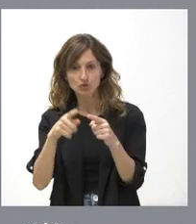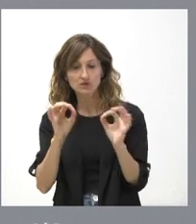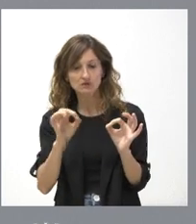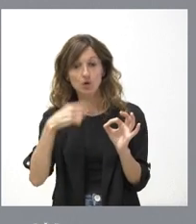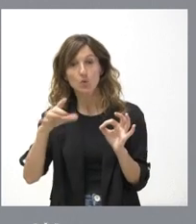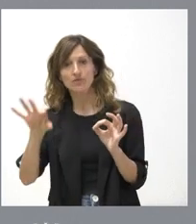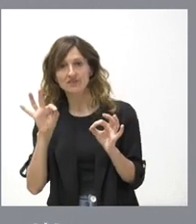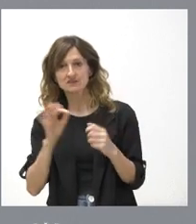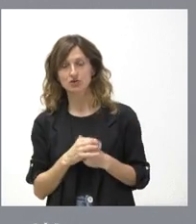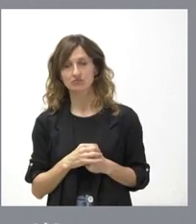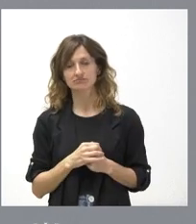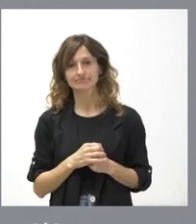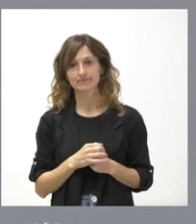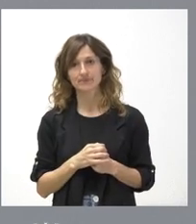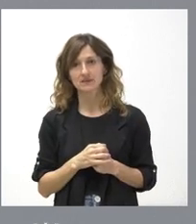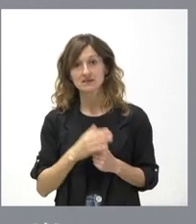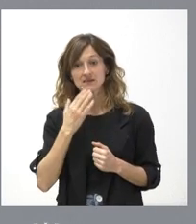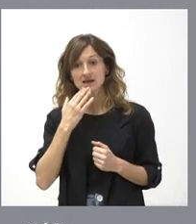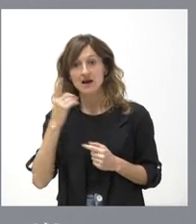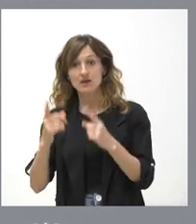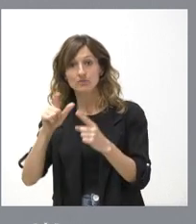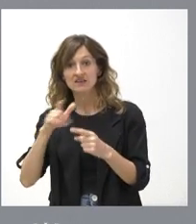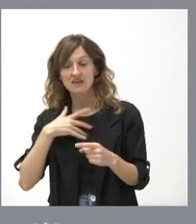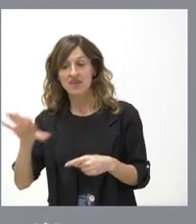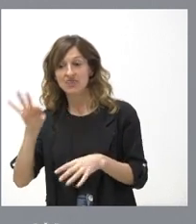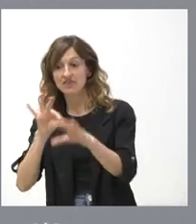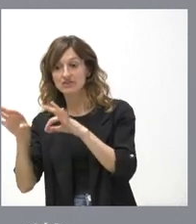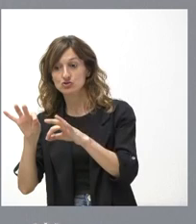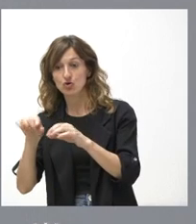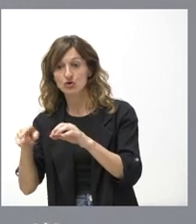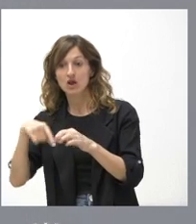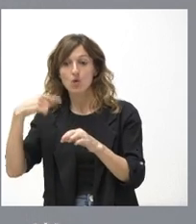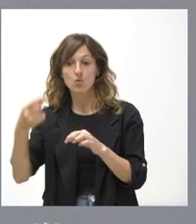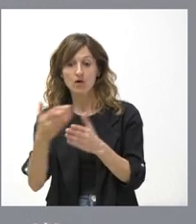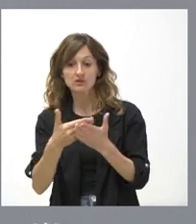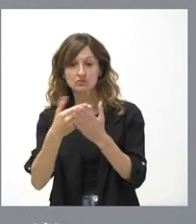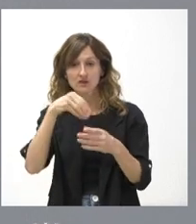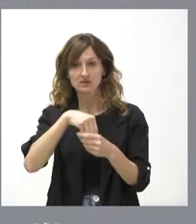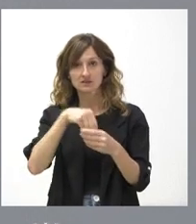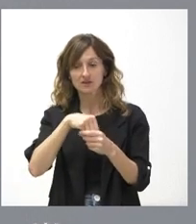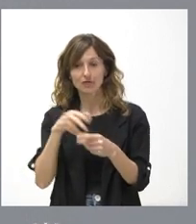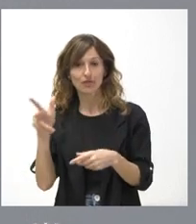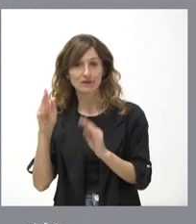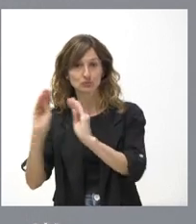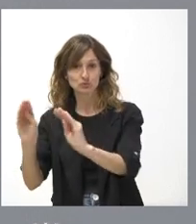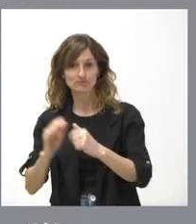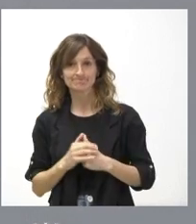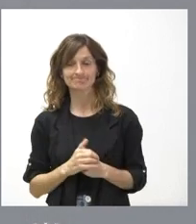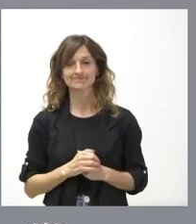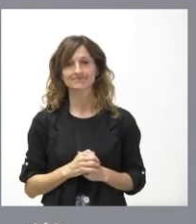decidimos. Si alguien quiere primero tomar decisiones y luego pedir un estudio interno, también está en su derecho. SEÑORA PRESIDENTA.